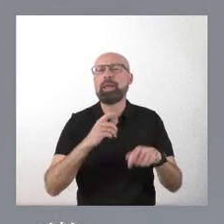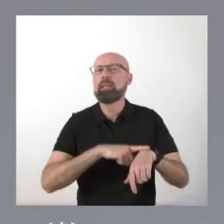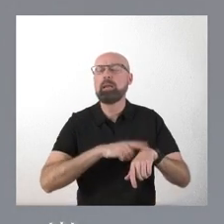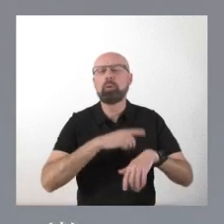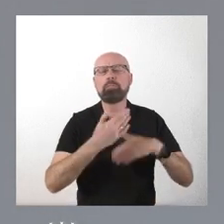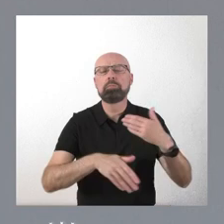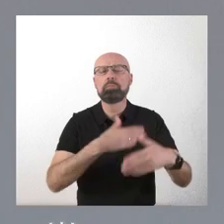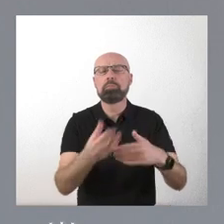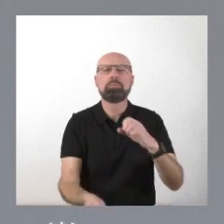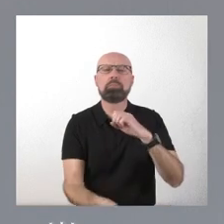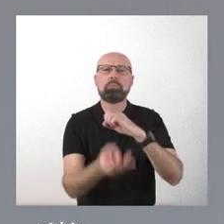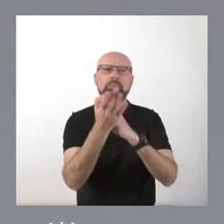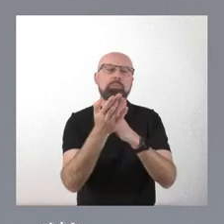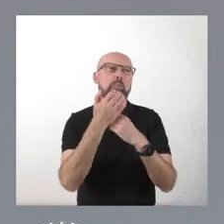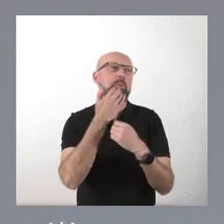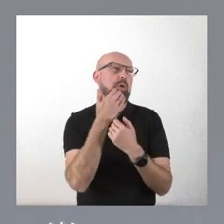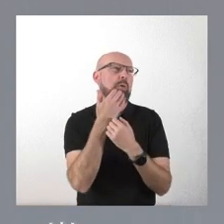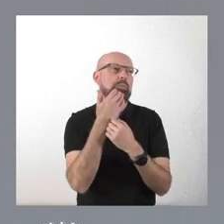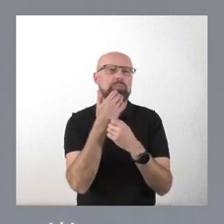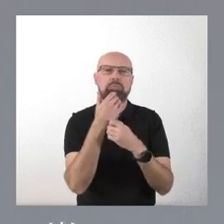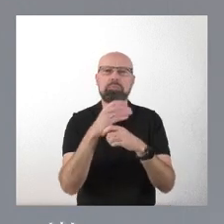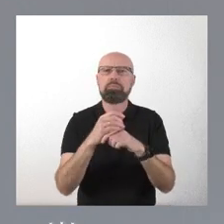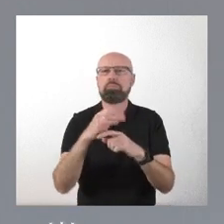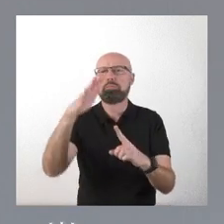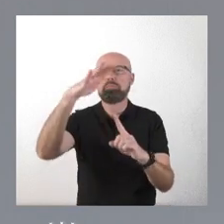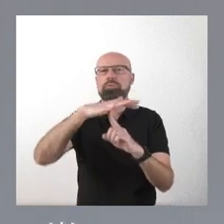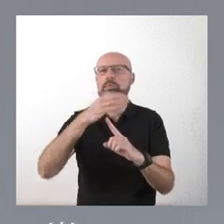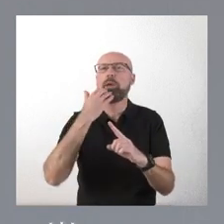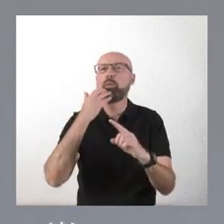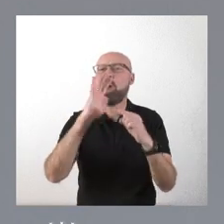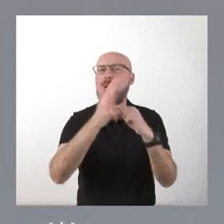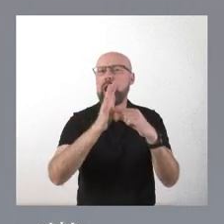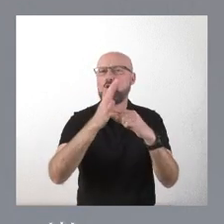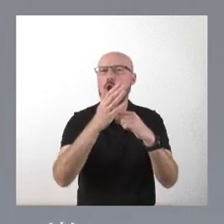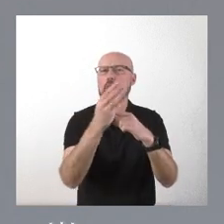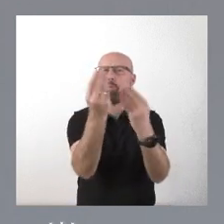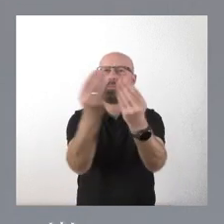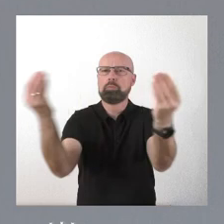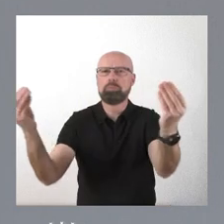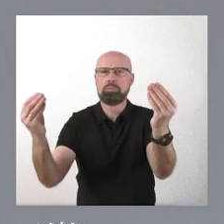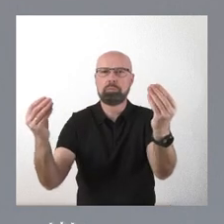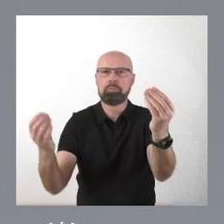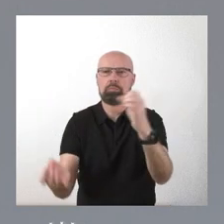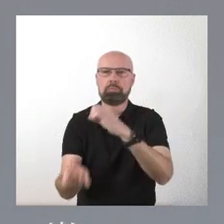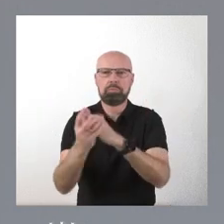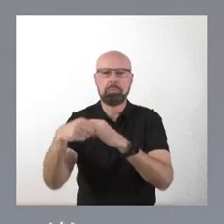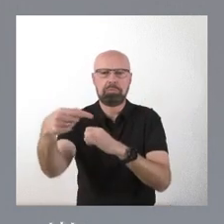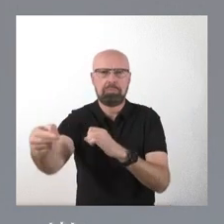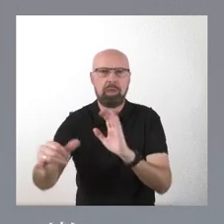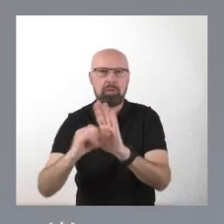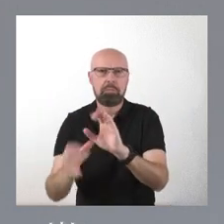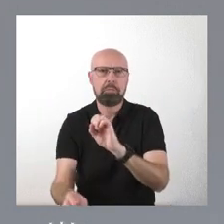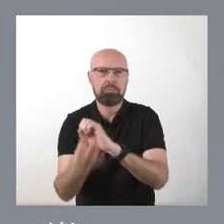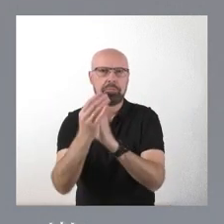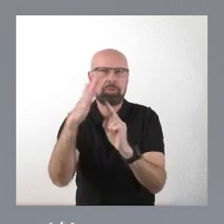instalación de parques eólicos, pongo por caso. Bueno, pues con esta ley, a partir de la aprobación de esta ley,